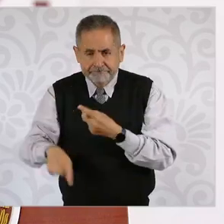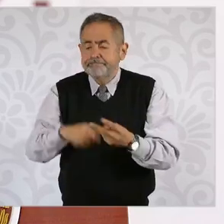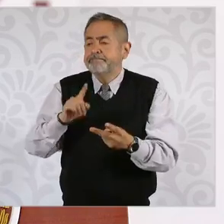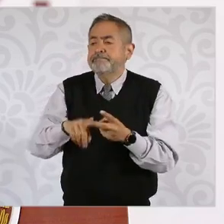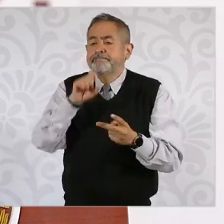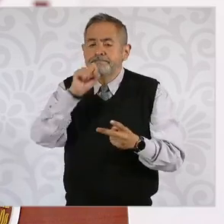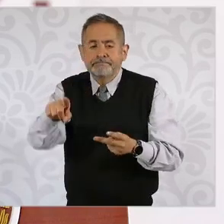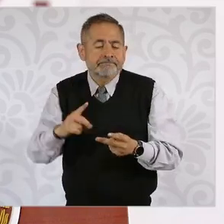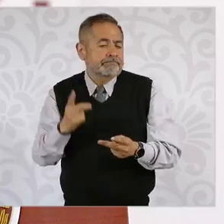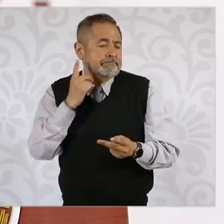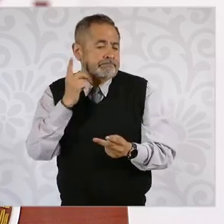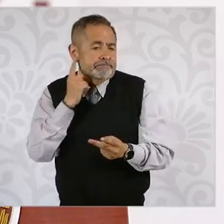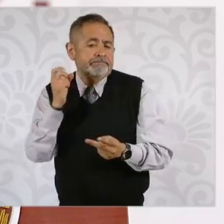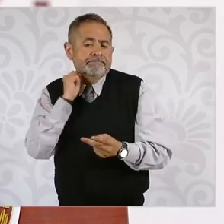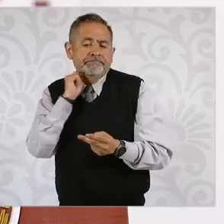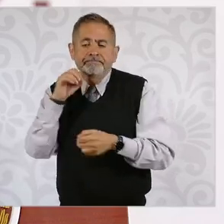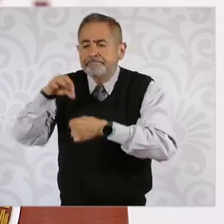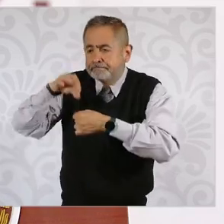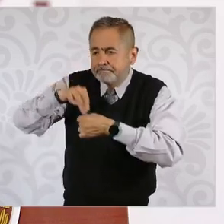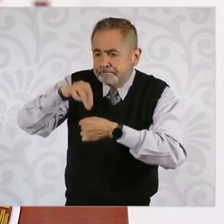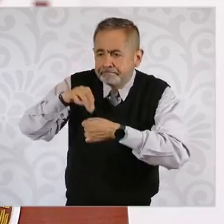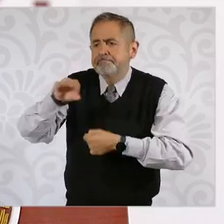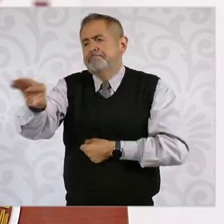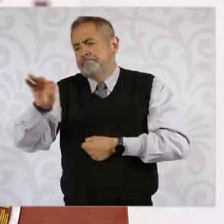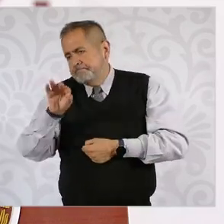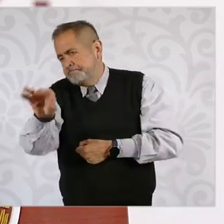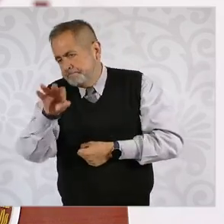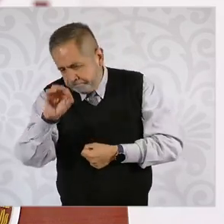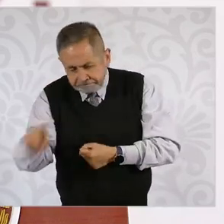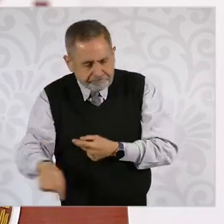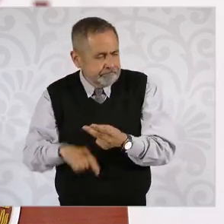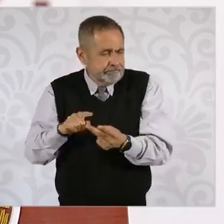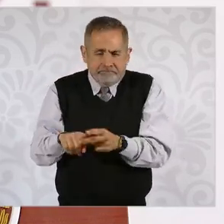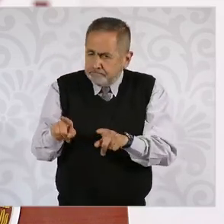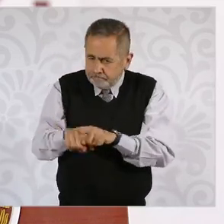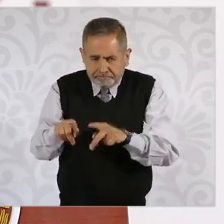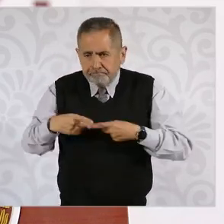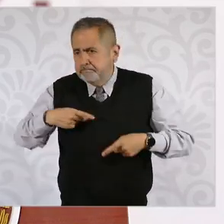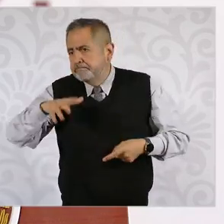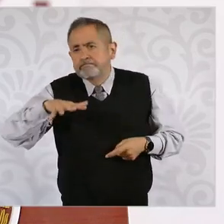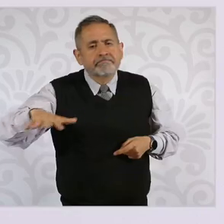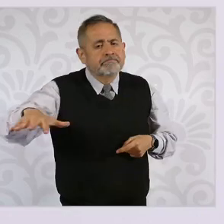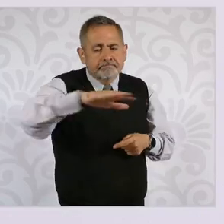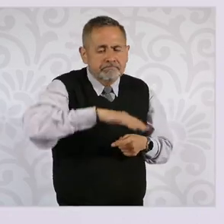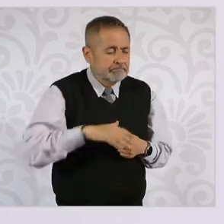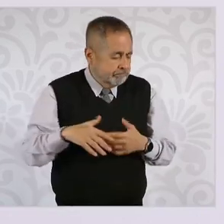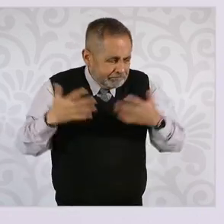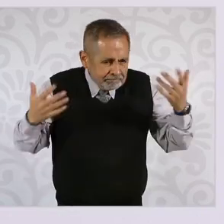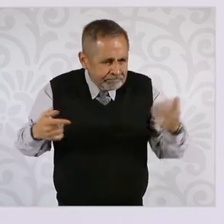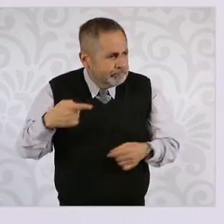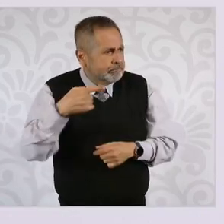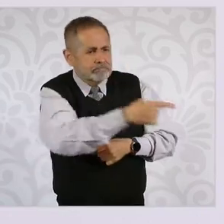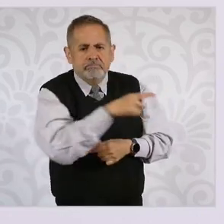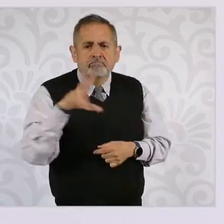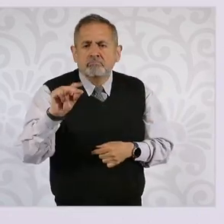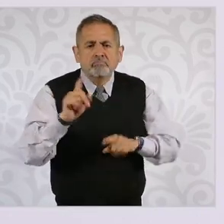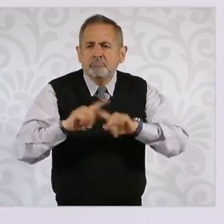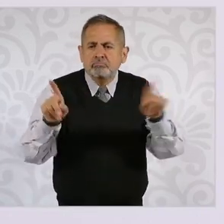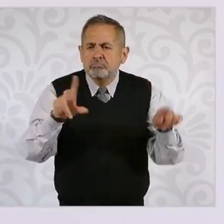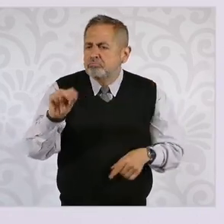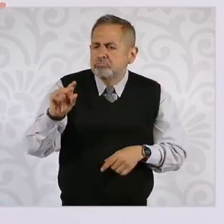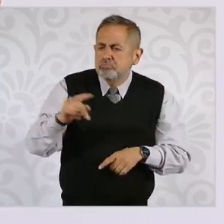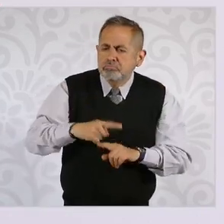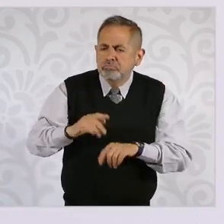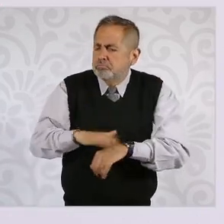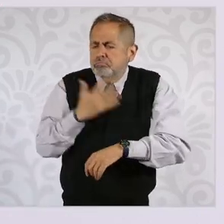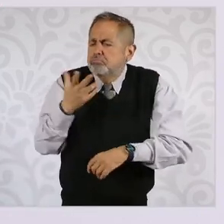a los diputados, diputadas, senadores, senadoras, por el voto popular, ¿por qué no bajo este procedimiento